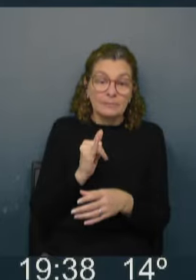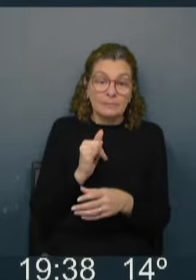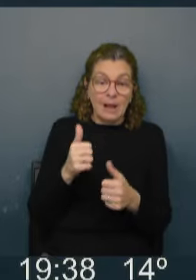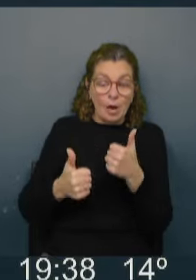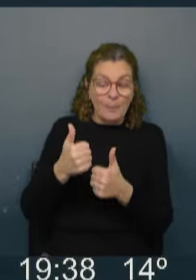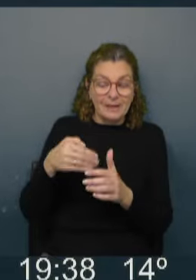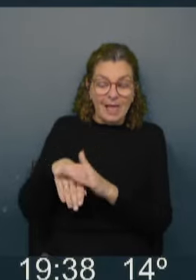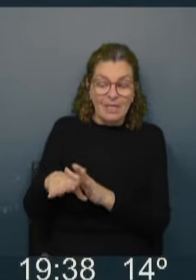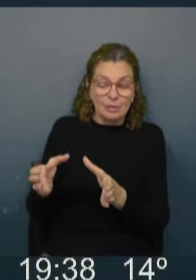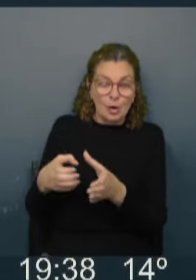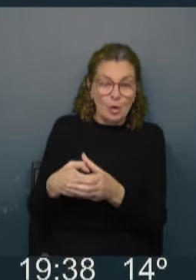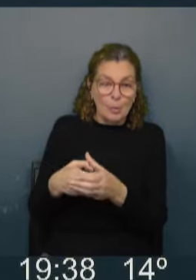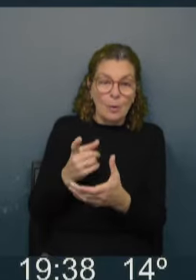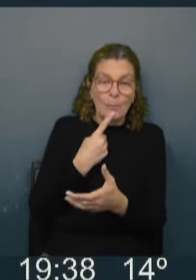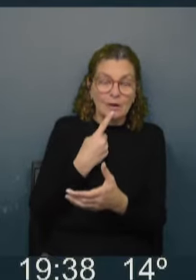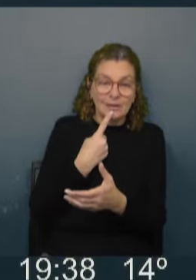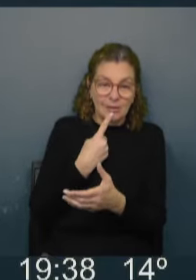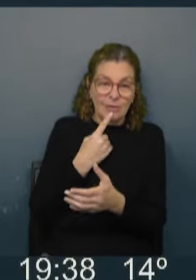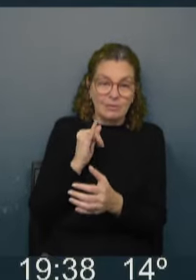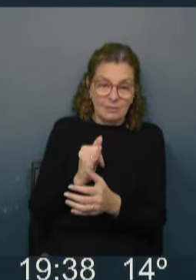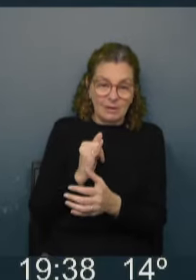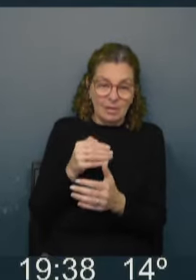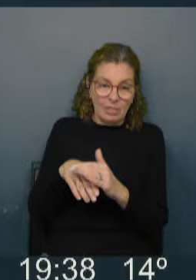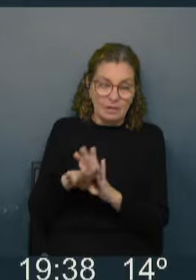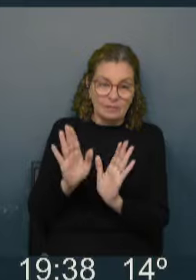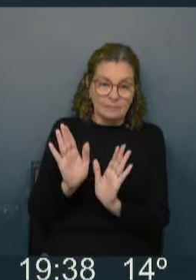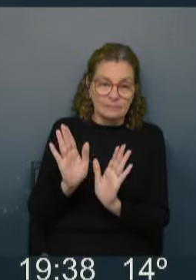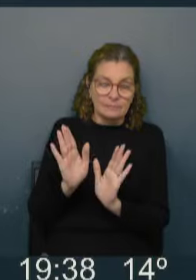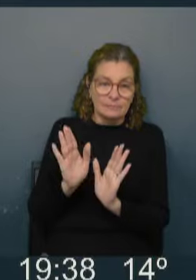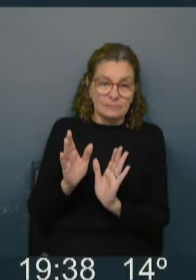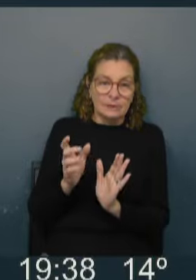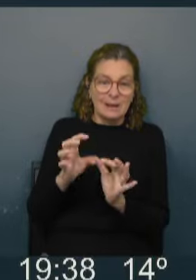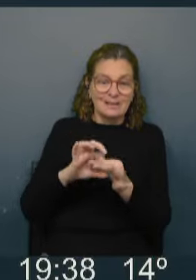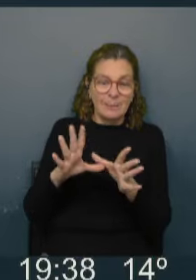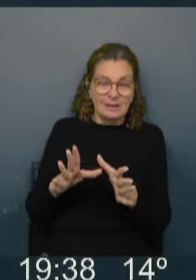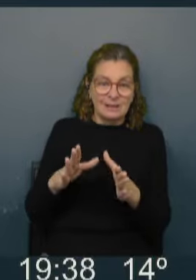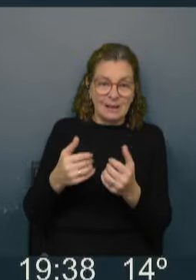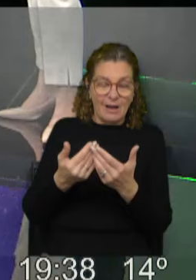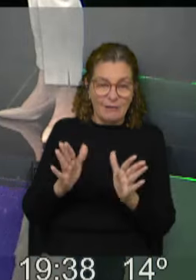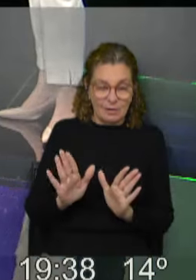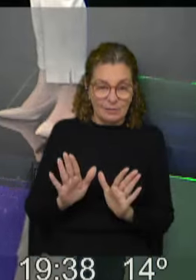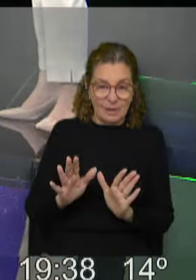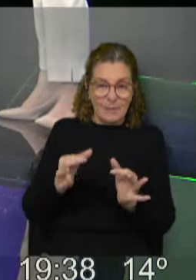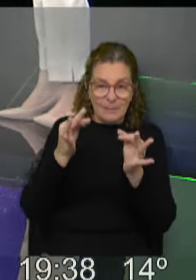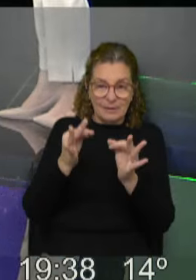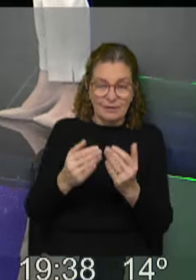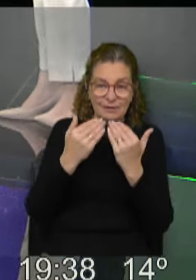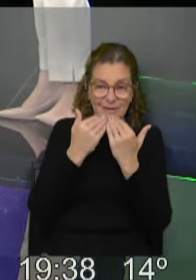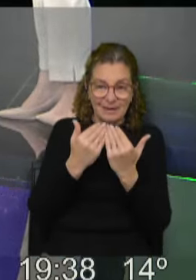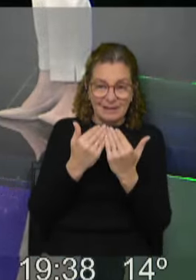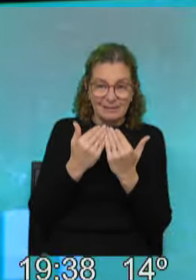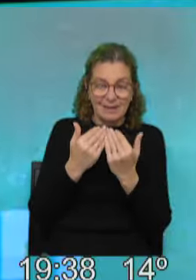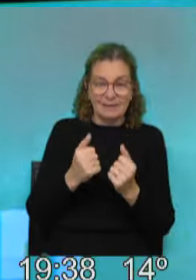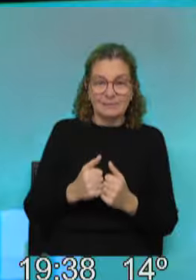competencia interna que hay de las agrupaciones dentro del partido, tanto del Partido Independiente como Cabildo Abierto. Perfecto, gracias Eduardo. Por favor,